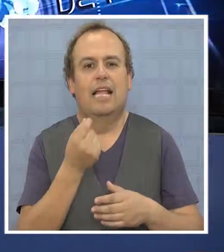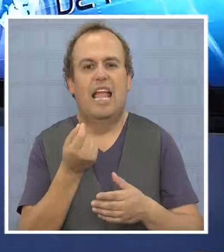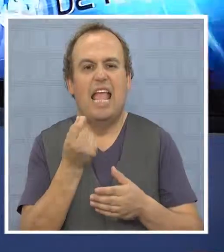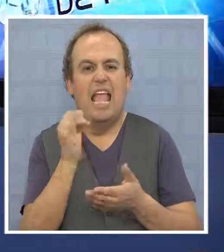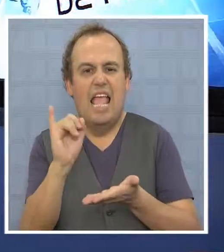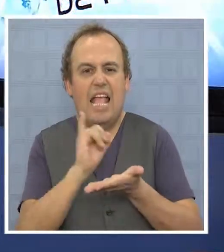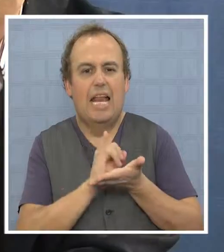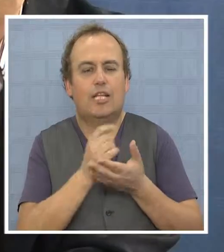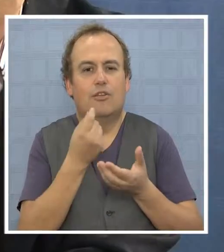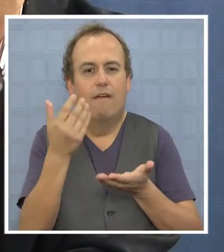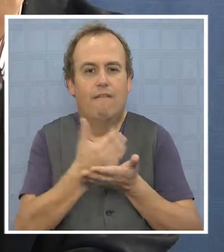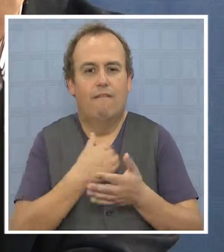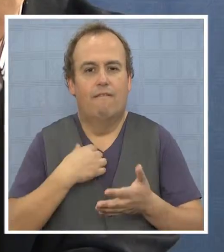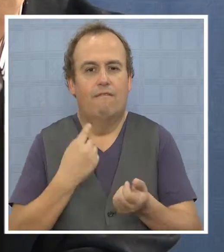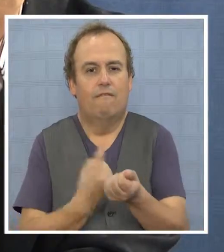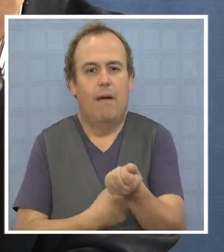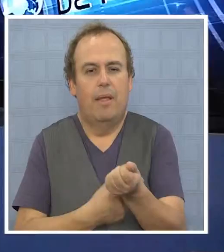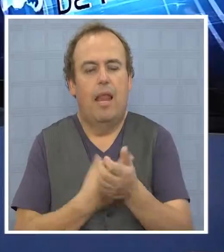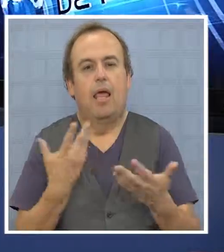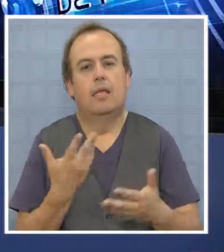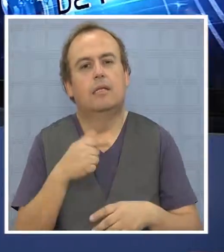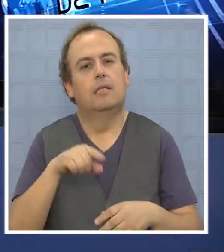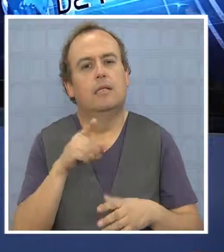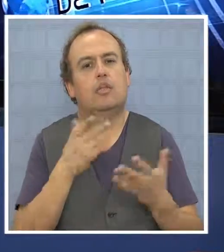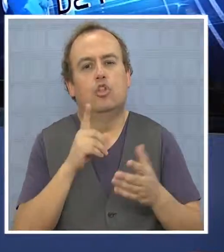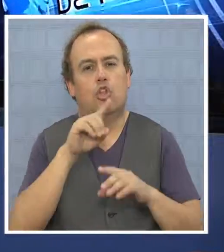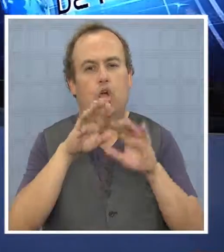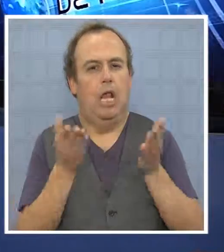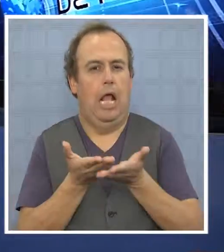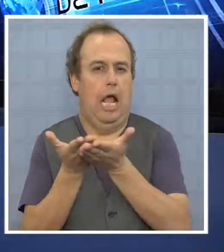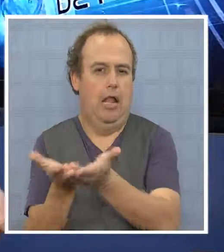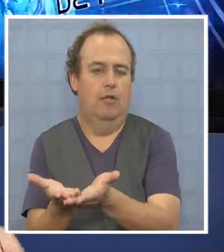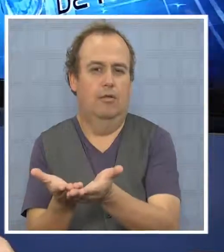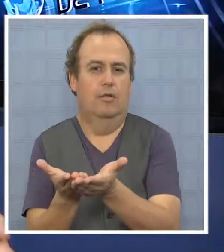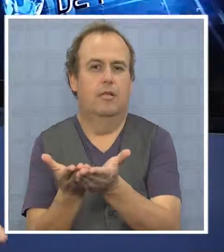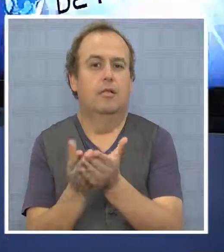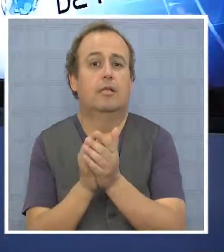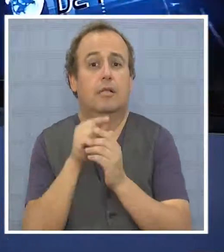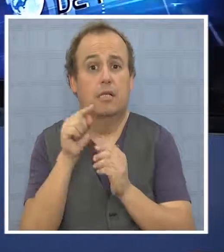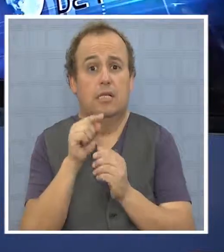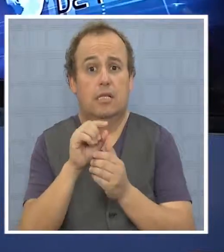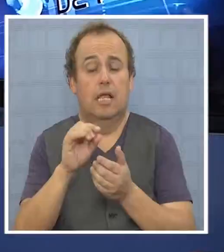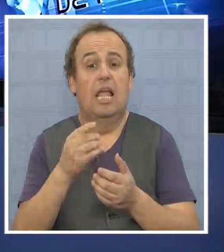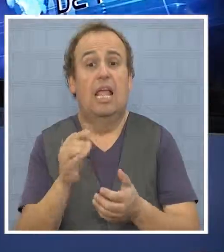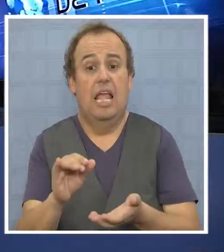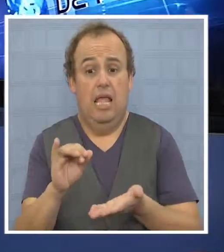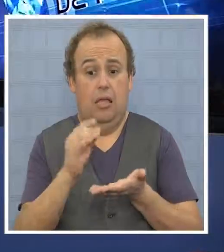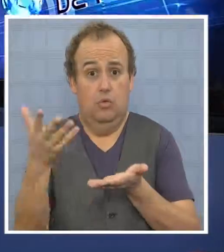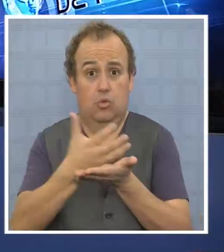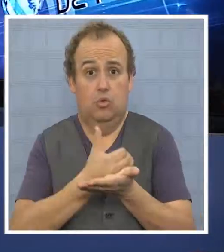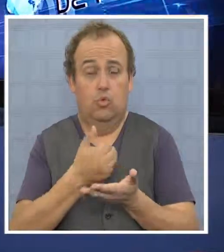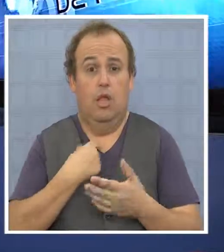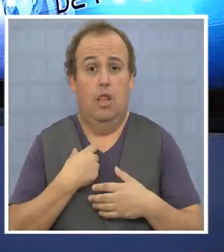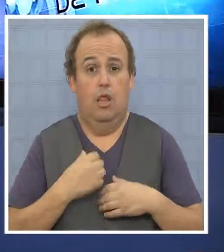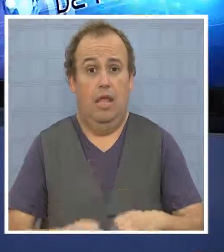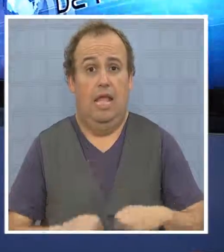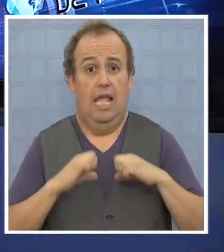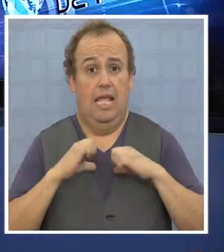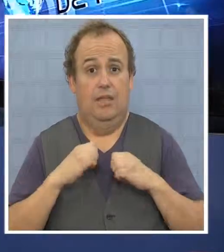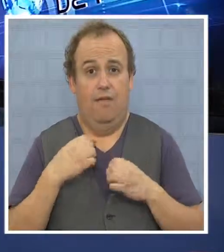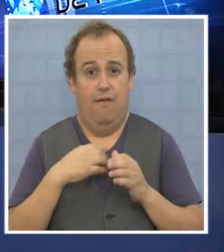familiar está recién aprobado. La gente más pobre de este país va a poder salir de la pobreza, no con regalos, porque lo que plantea el ingreso ético familiar es que